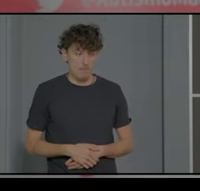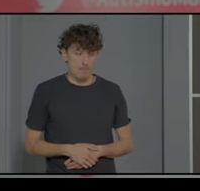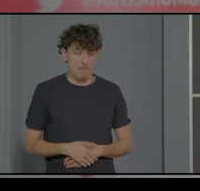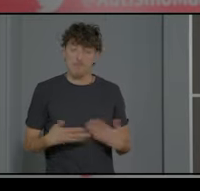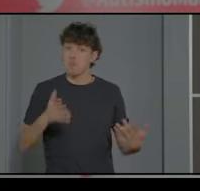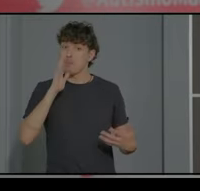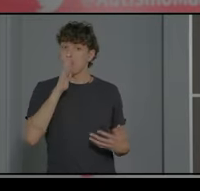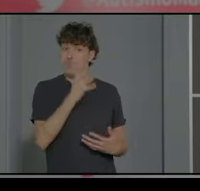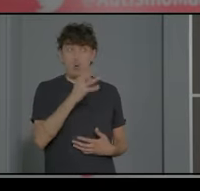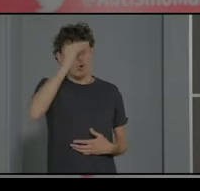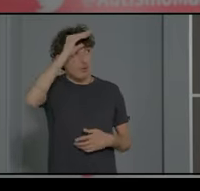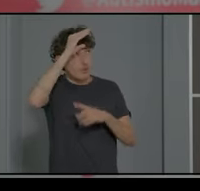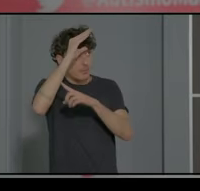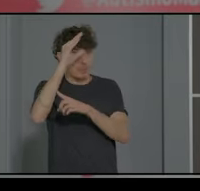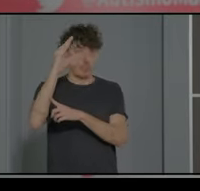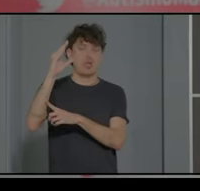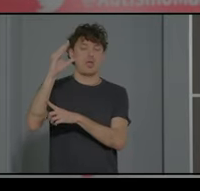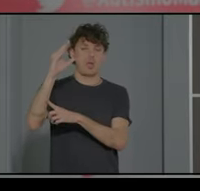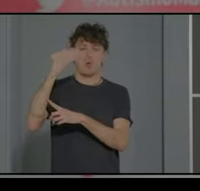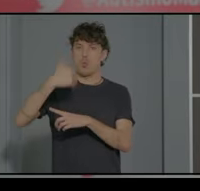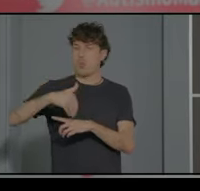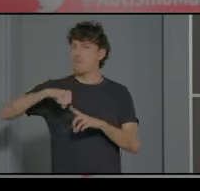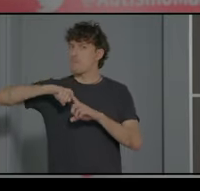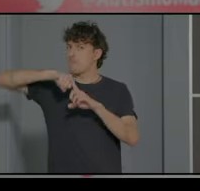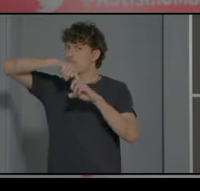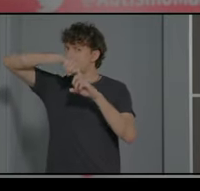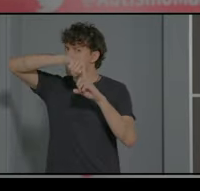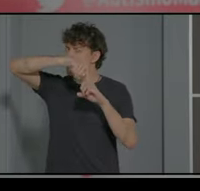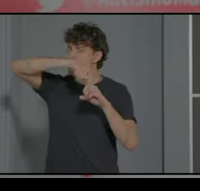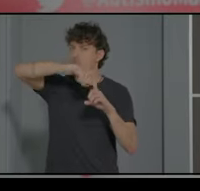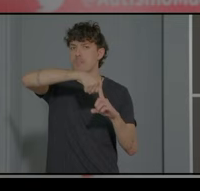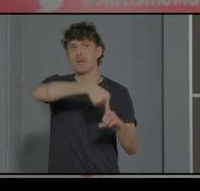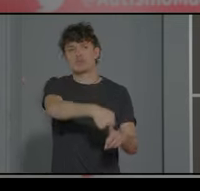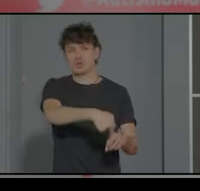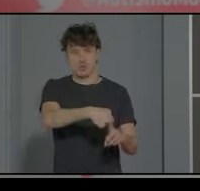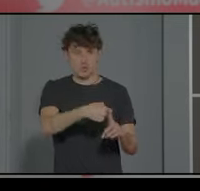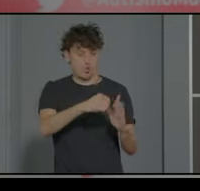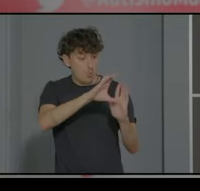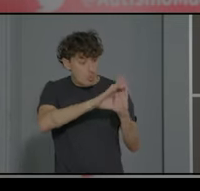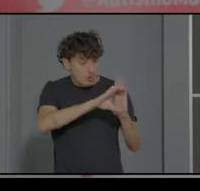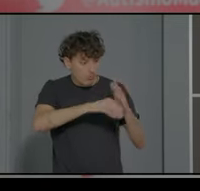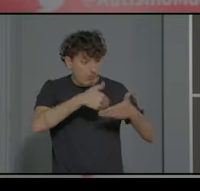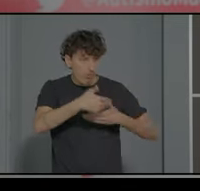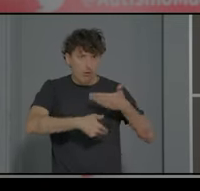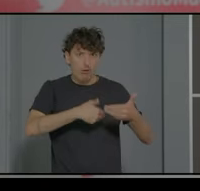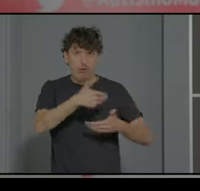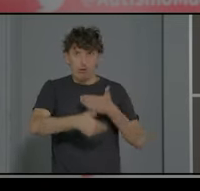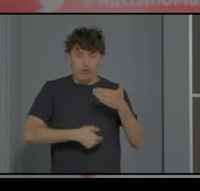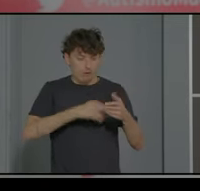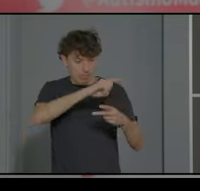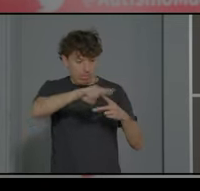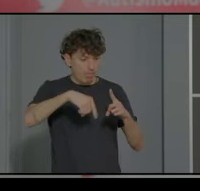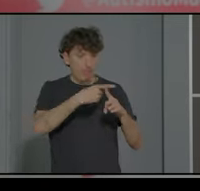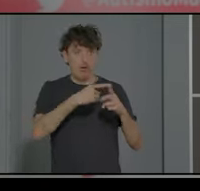porque cognitivamente la presión que le supone el rendimiento curricular más la carga verbal